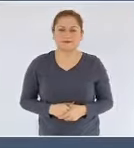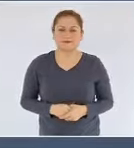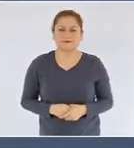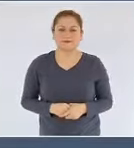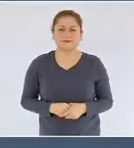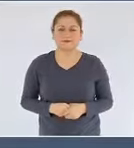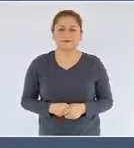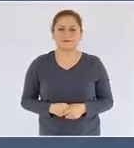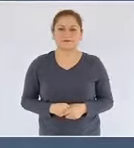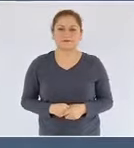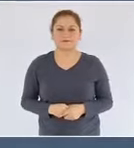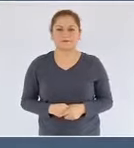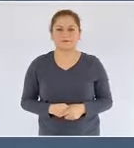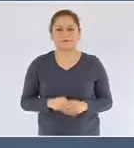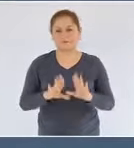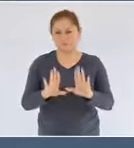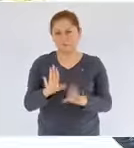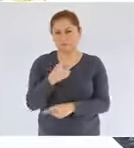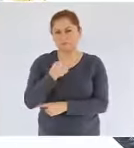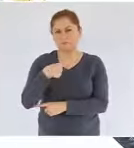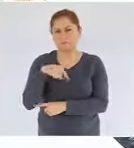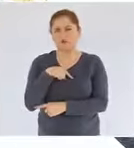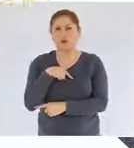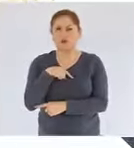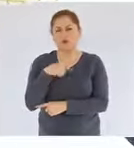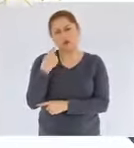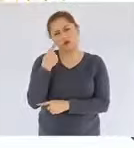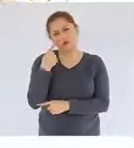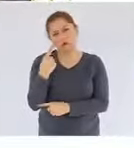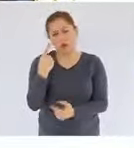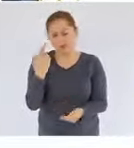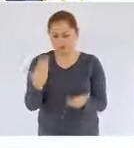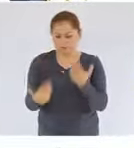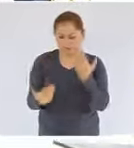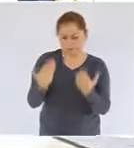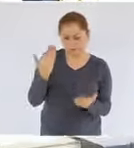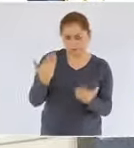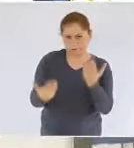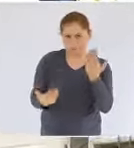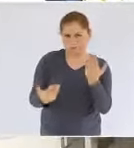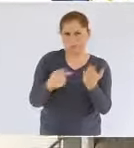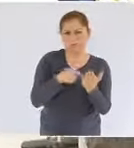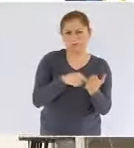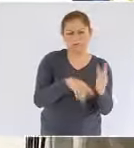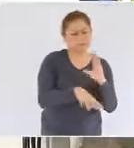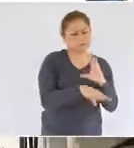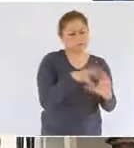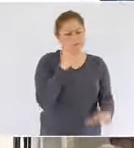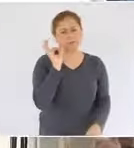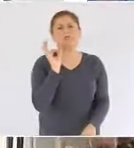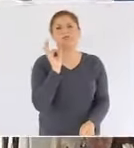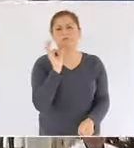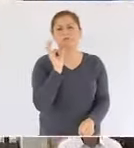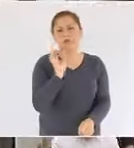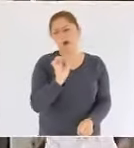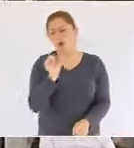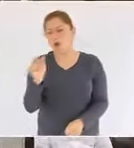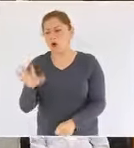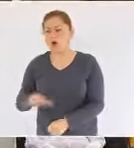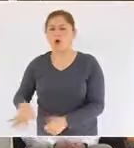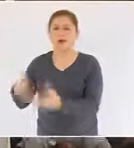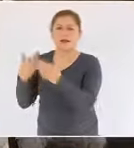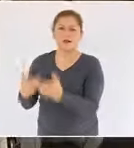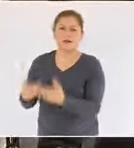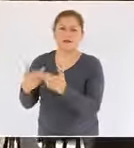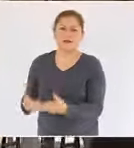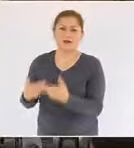Cuando comparamos la extracción de aceite contra la reposición de reservas en el periodo dos mil seis,